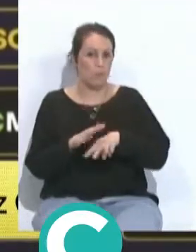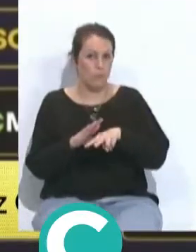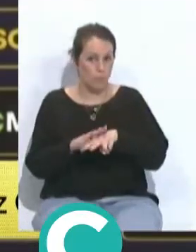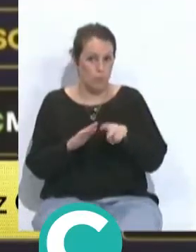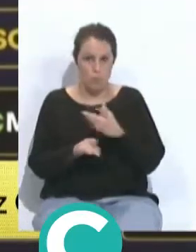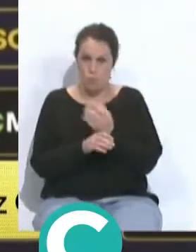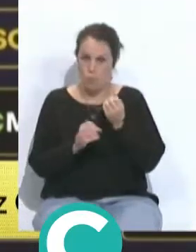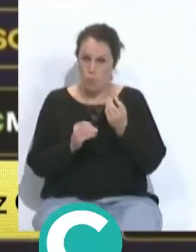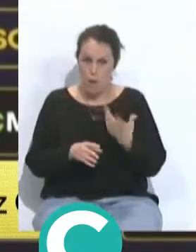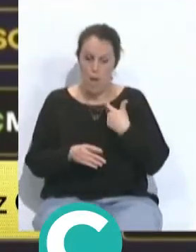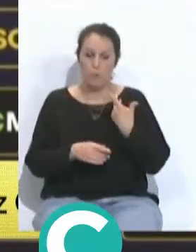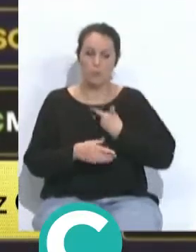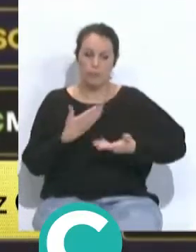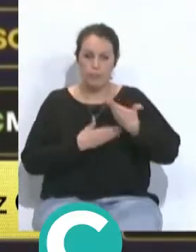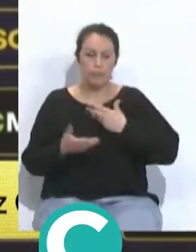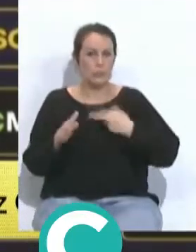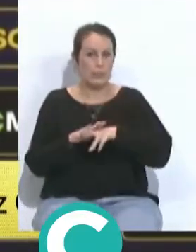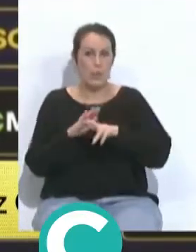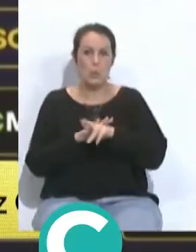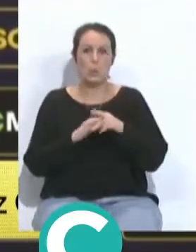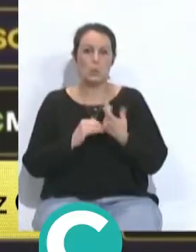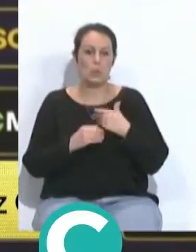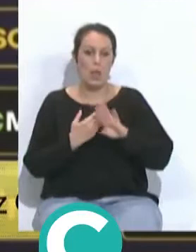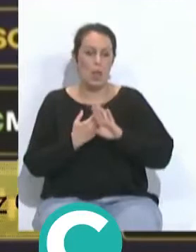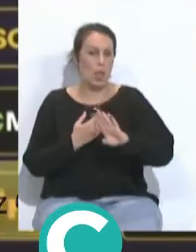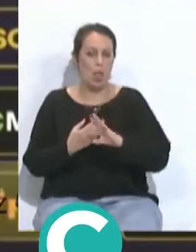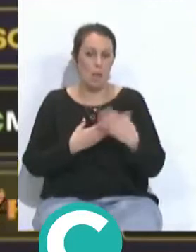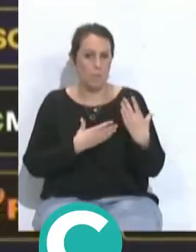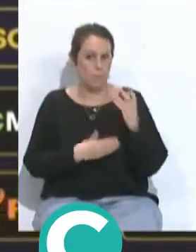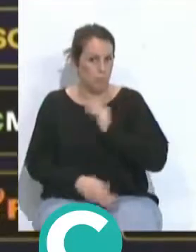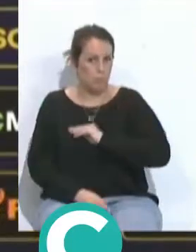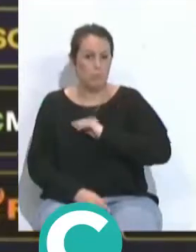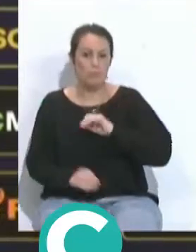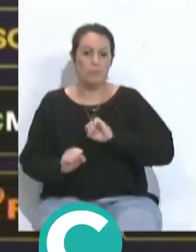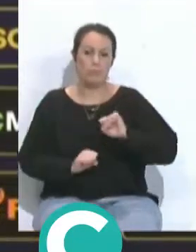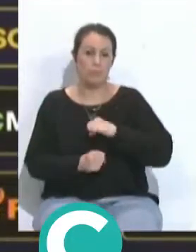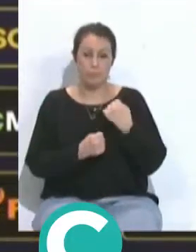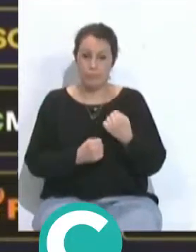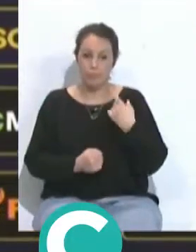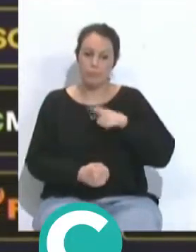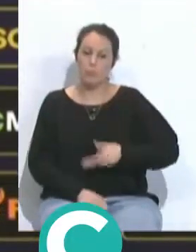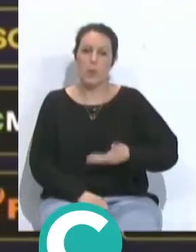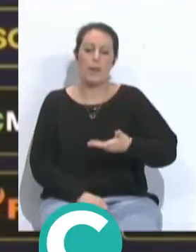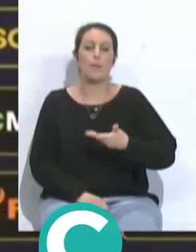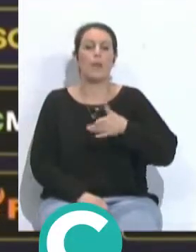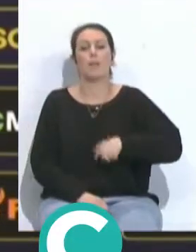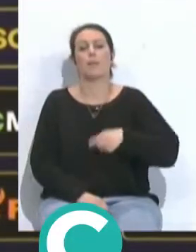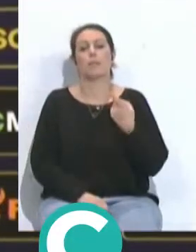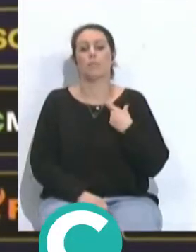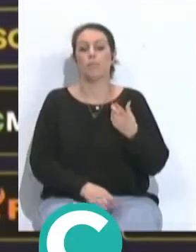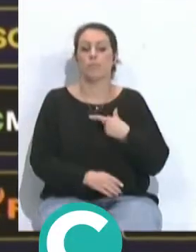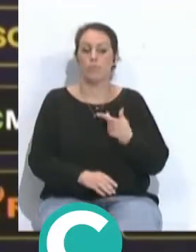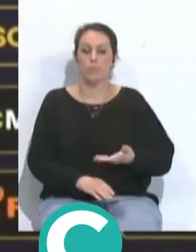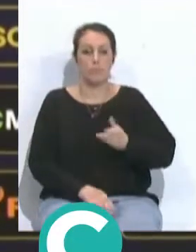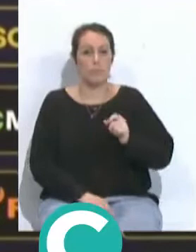asociaciones, mucho fútbol combinativo, que tiene muchos recursos de tres cuartos para arriba, una defensa sólida e importante, pero sobre todo lo más determinante,